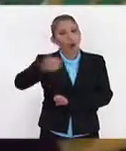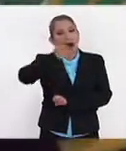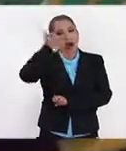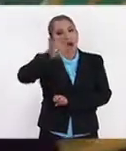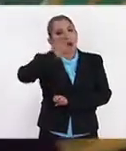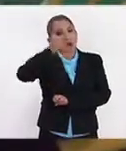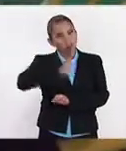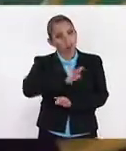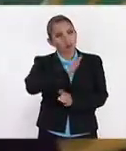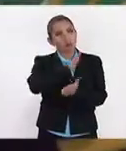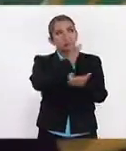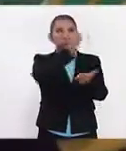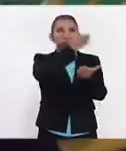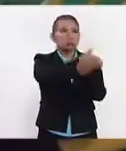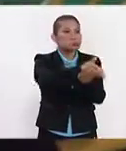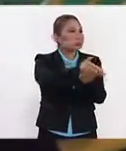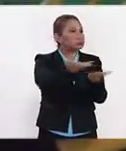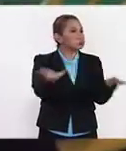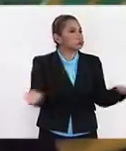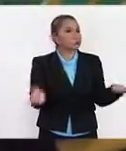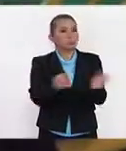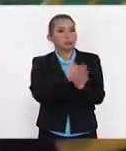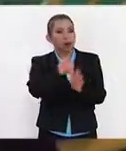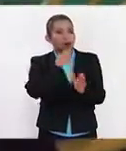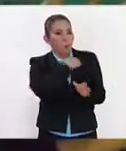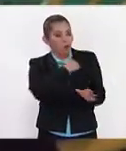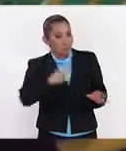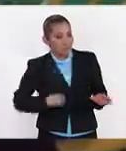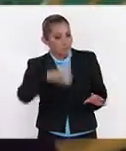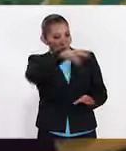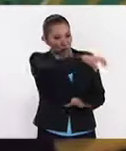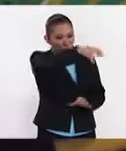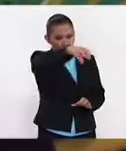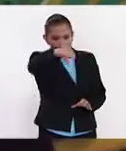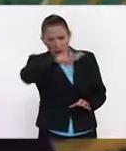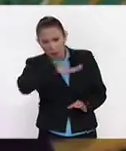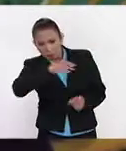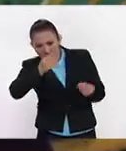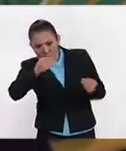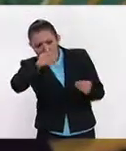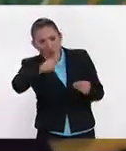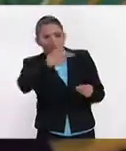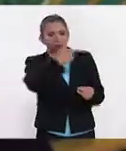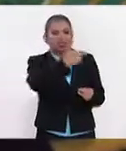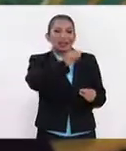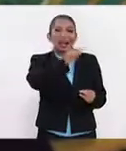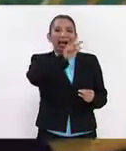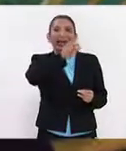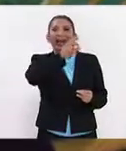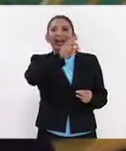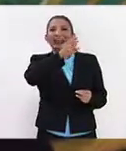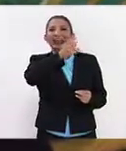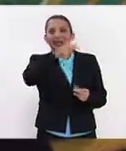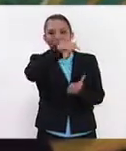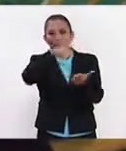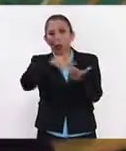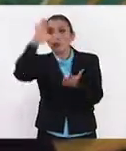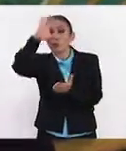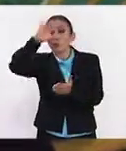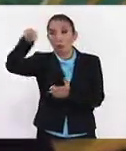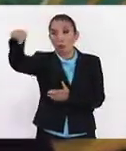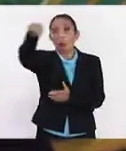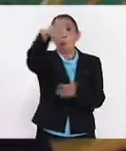han acudido, por ejemplo, a los municipios. Hay bastantes galerías y espacios de cultura